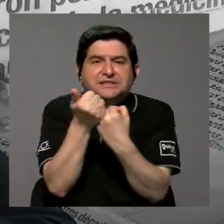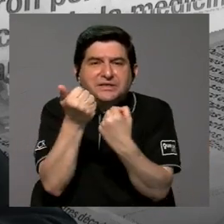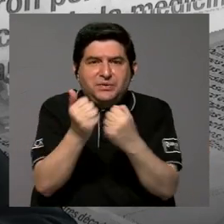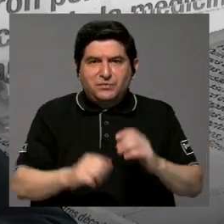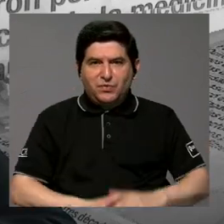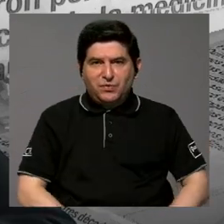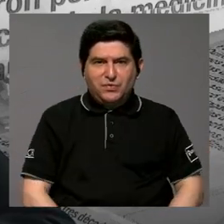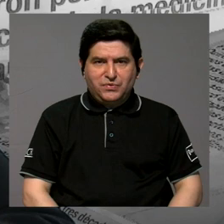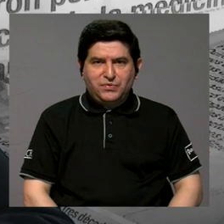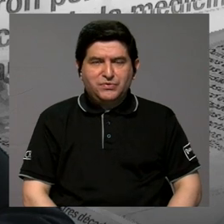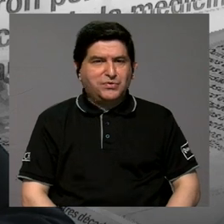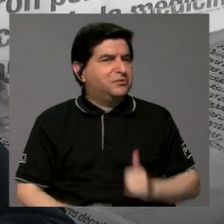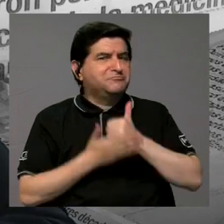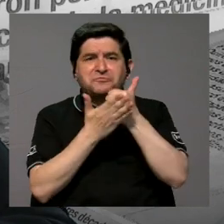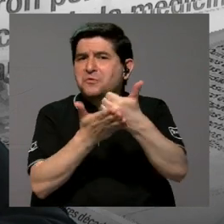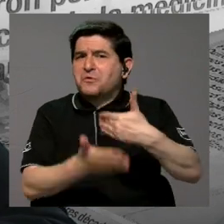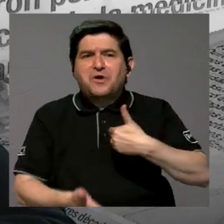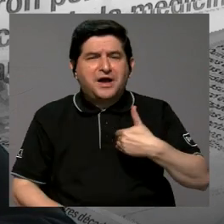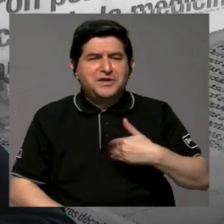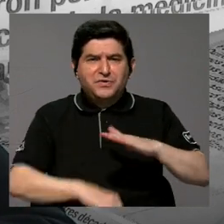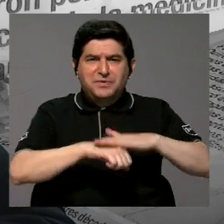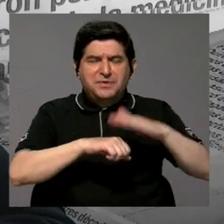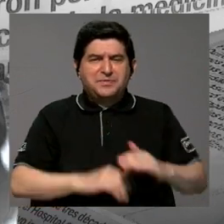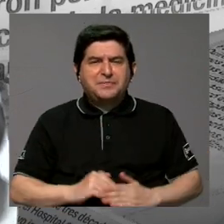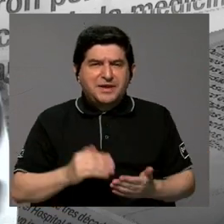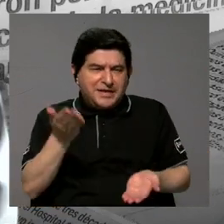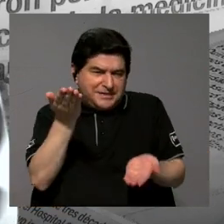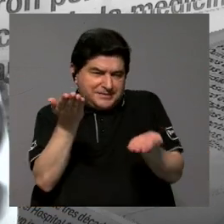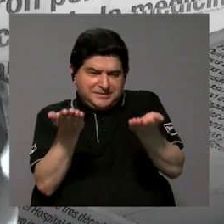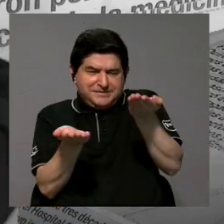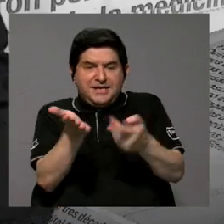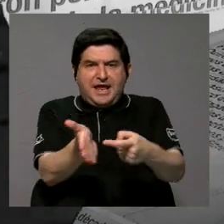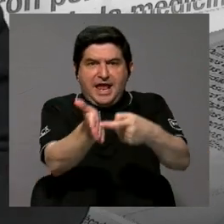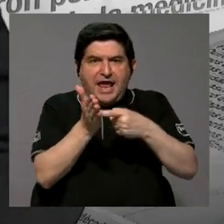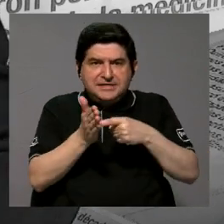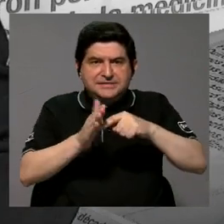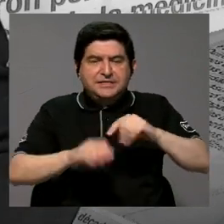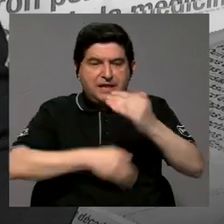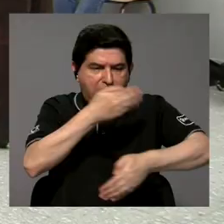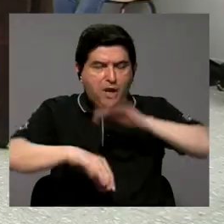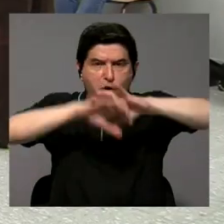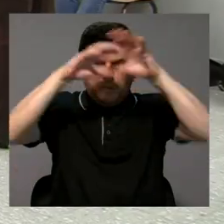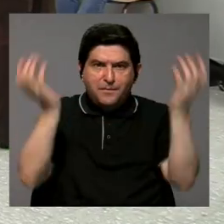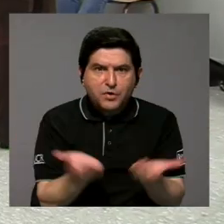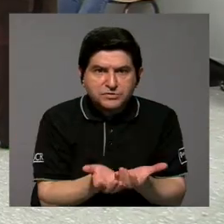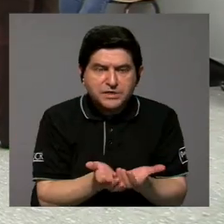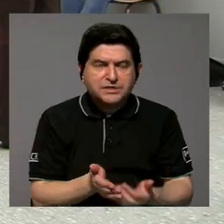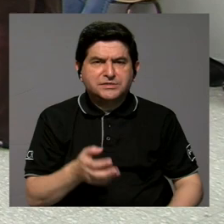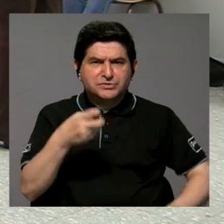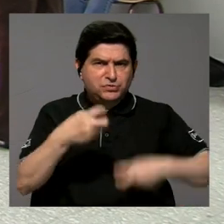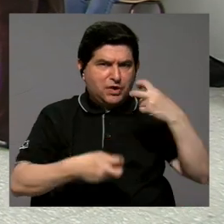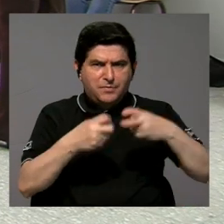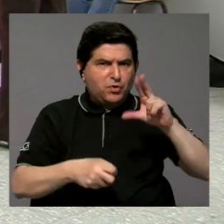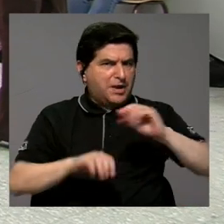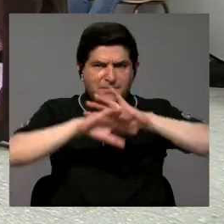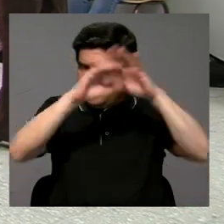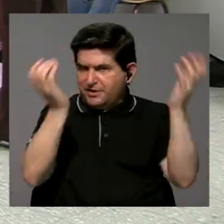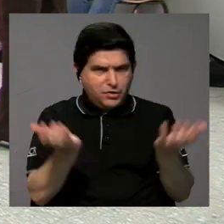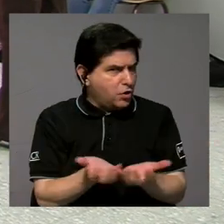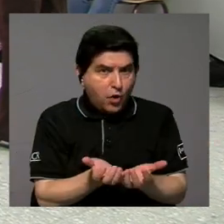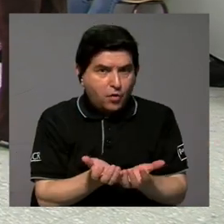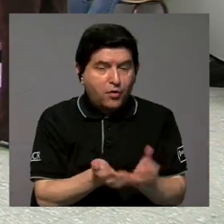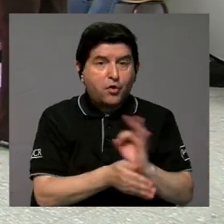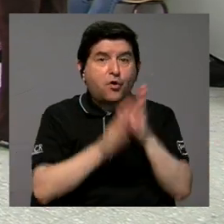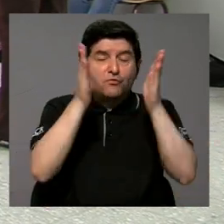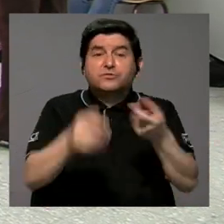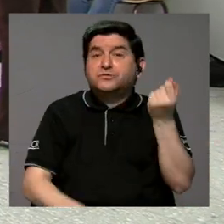sin una ayuda que les permita nivelarse con lo que exige la globalización. Entonces, el problema a veces no es la globalización, es que